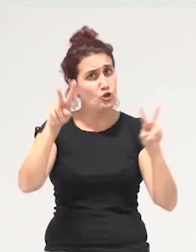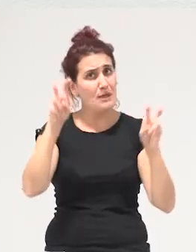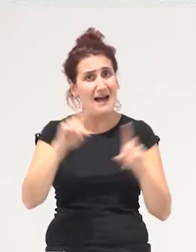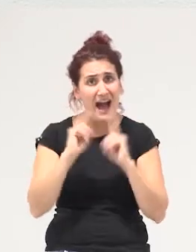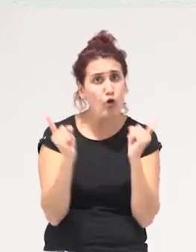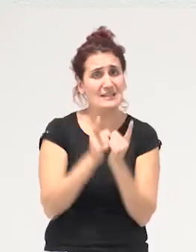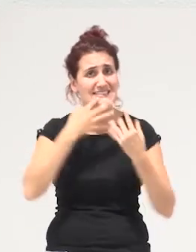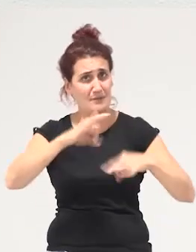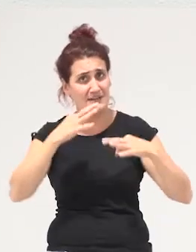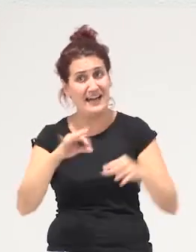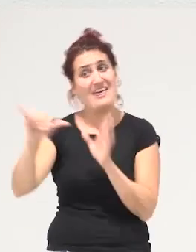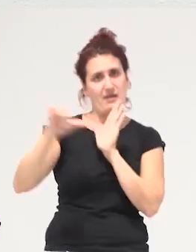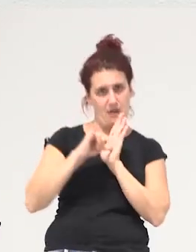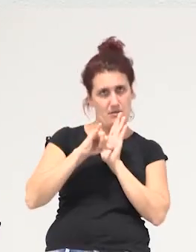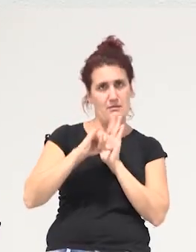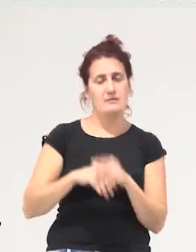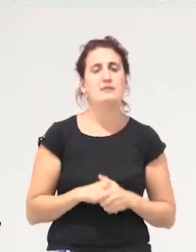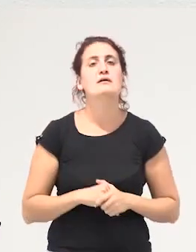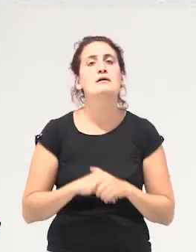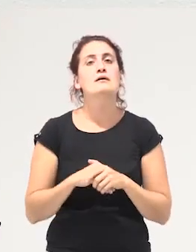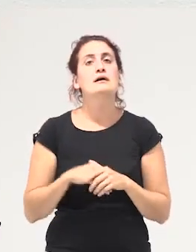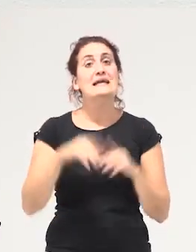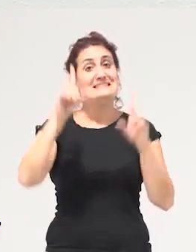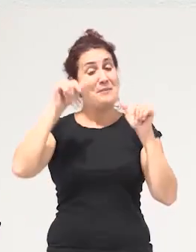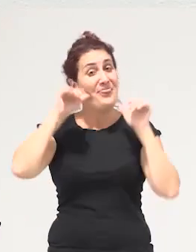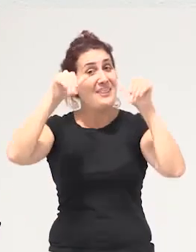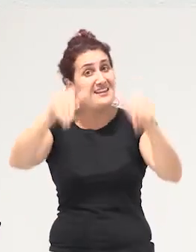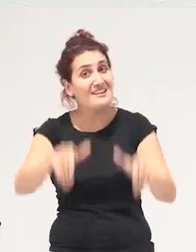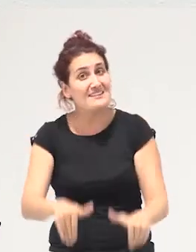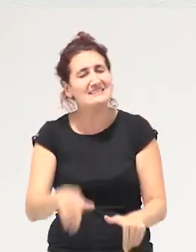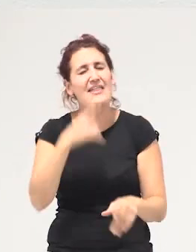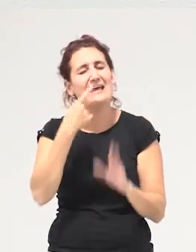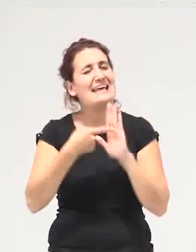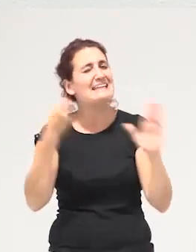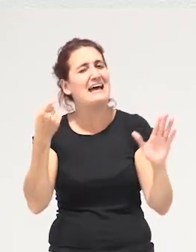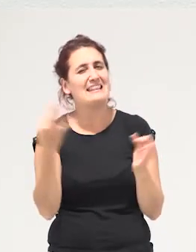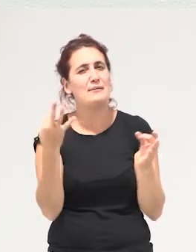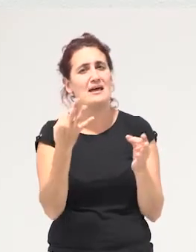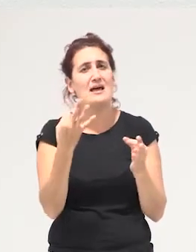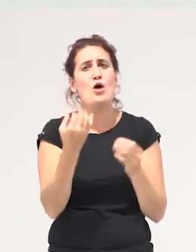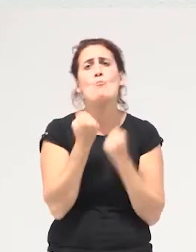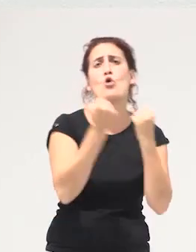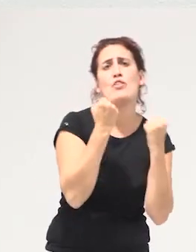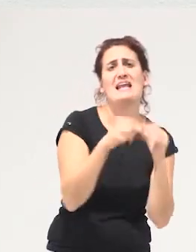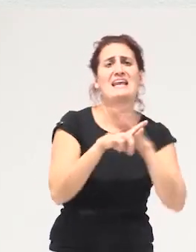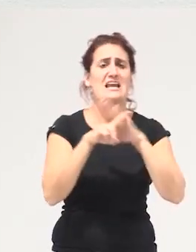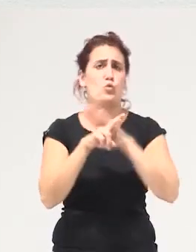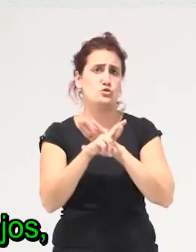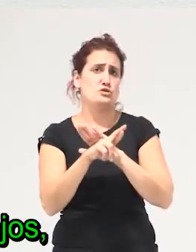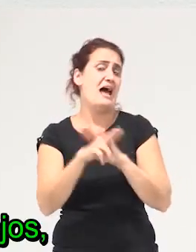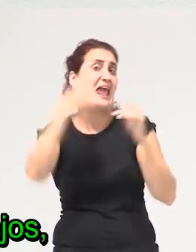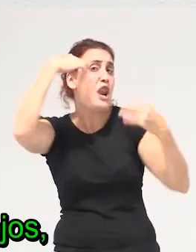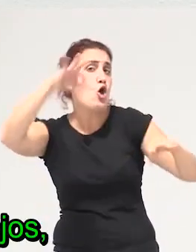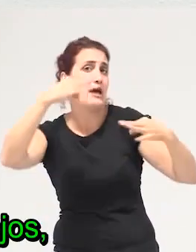simplificar y acercar y de crecentista también en el sentido que hay que quitar poder y recursos a la lógica de acumulación de capital